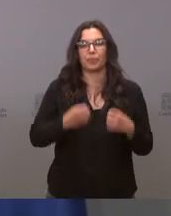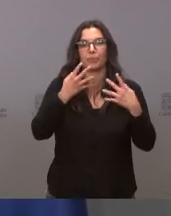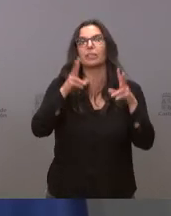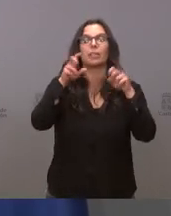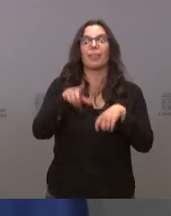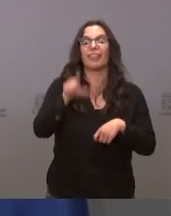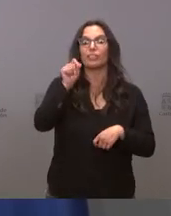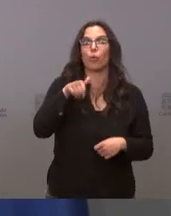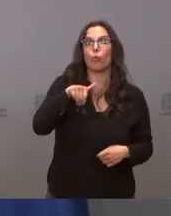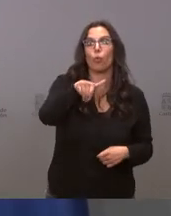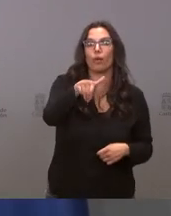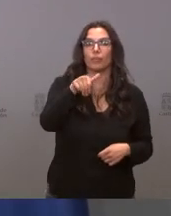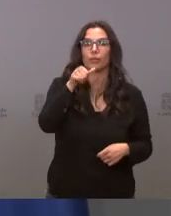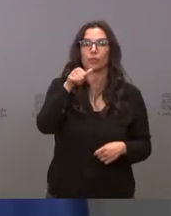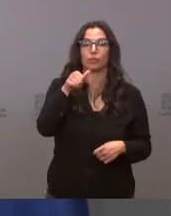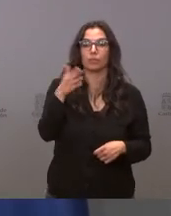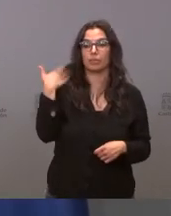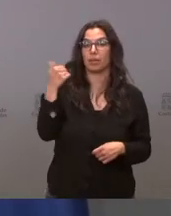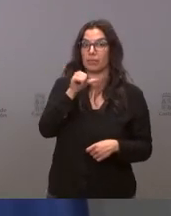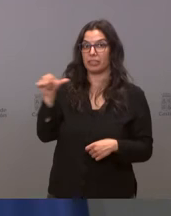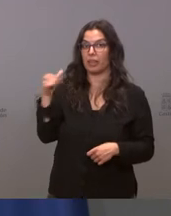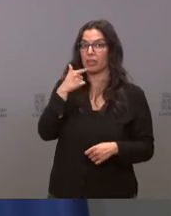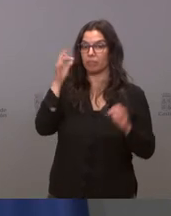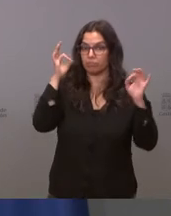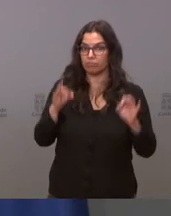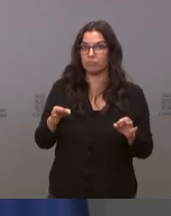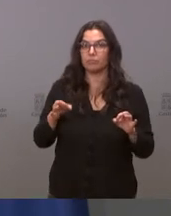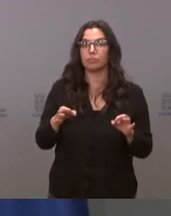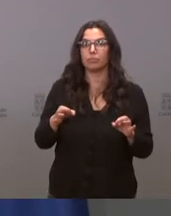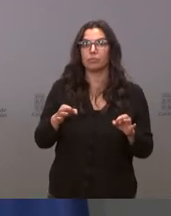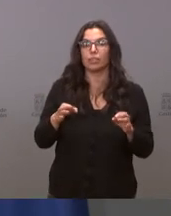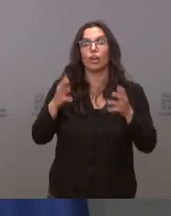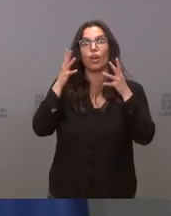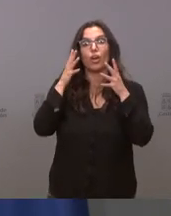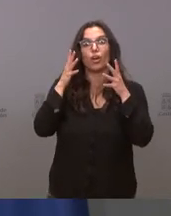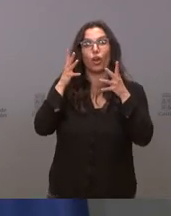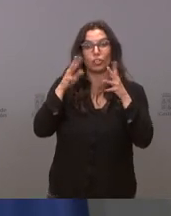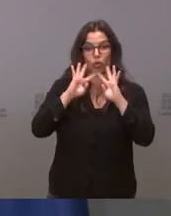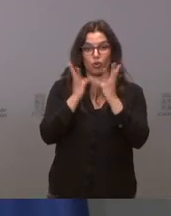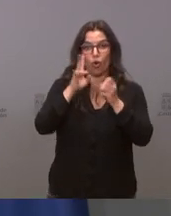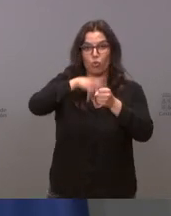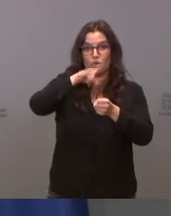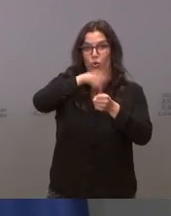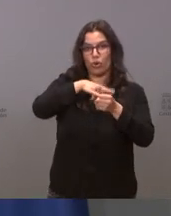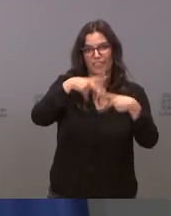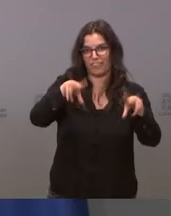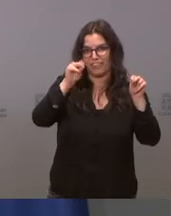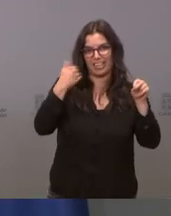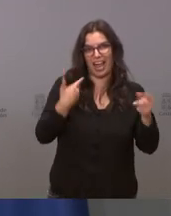a tomar la decisión les prometimos la semana pasada que quedaban libres de los consejos de los lunes pues será el jueves